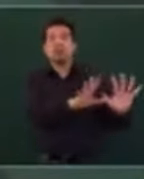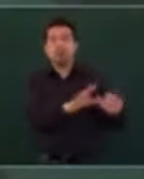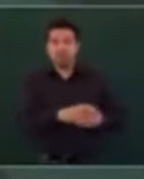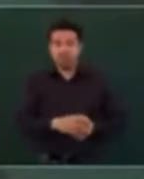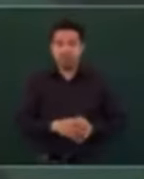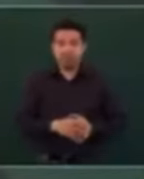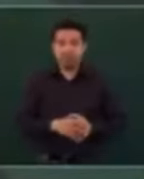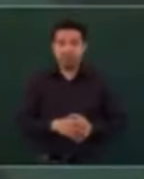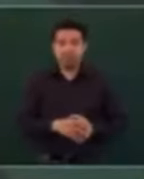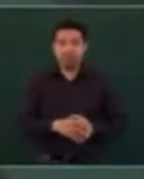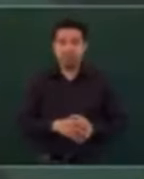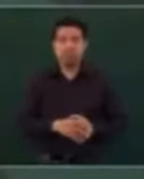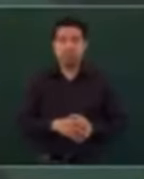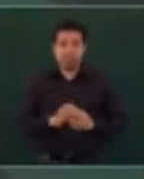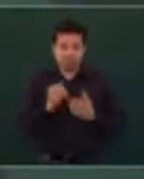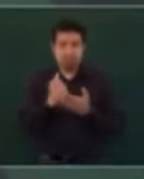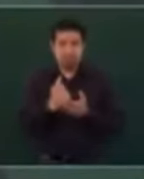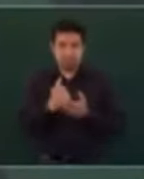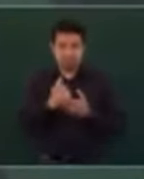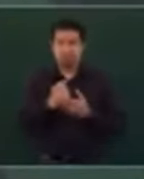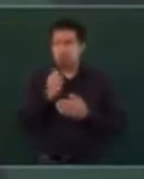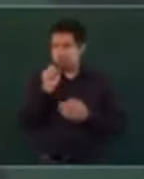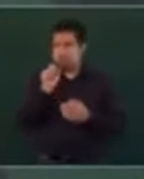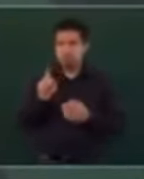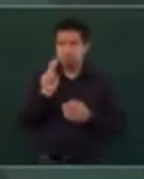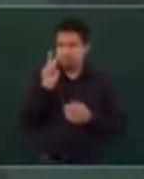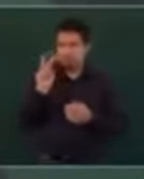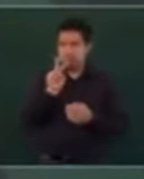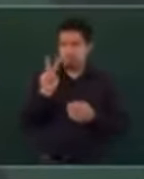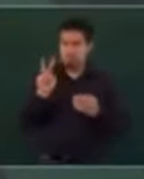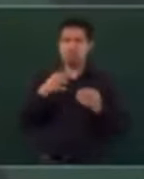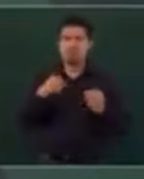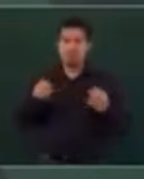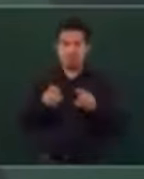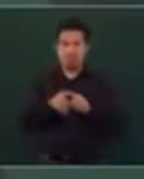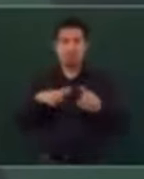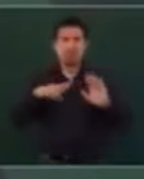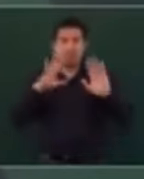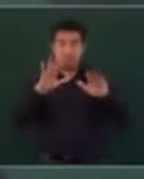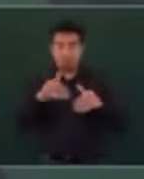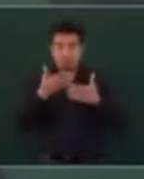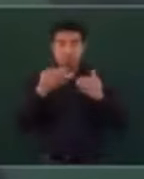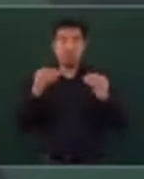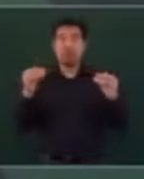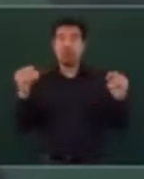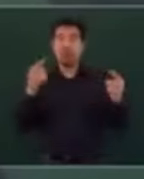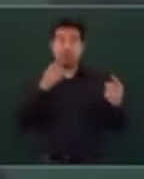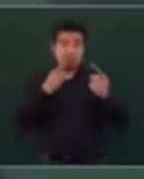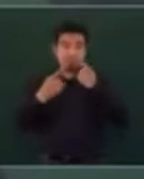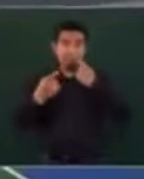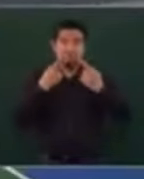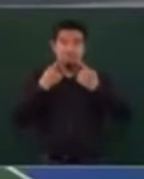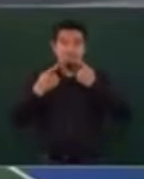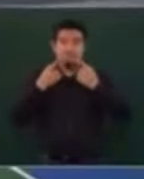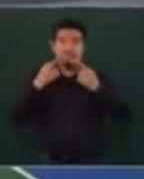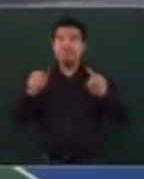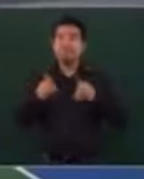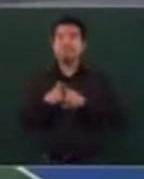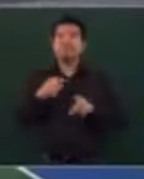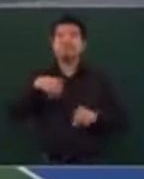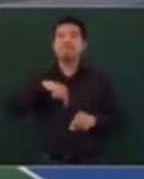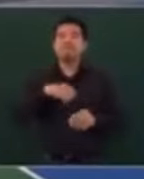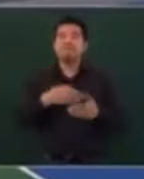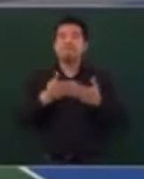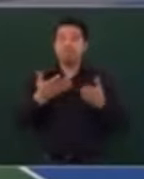Y ayuda también a eso, a discutir, porque lo increíble y la buena noticia es que